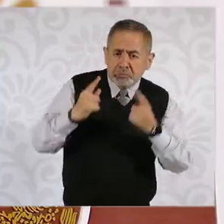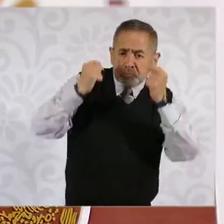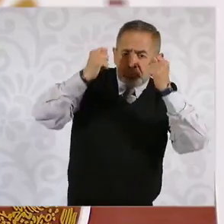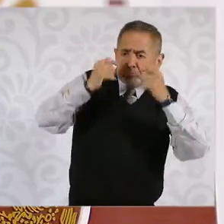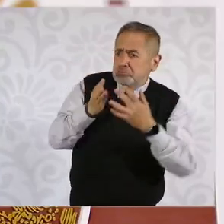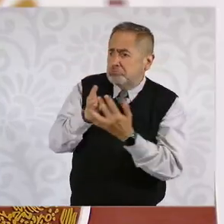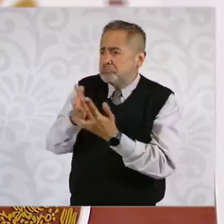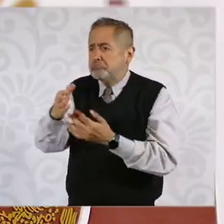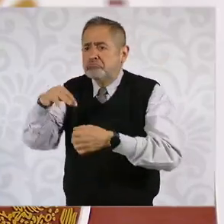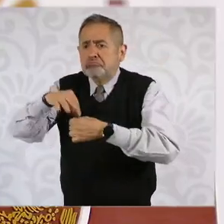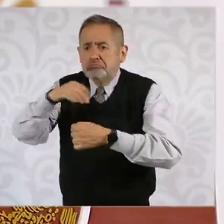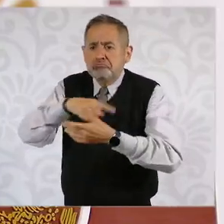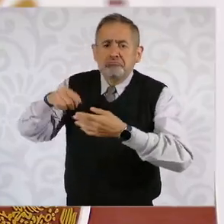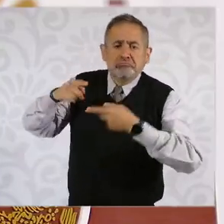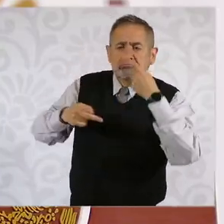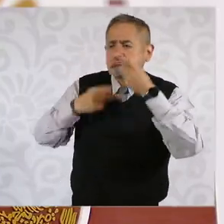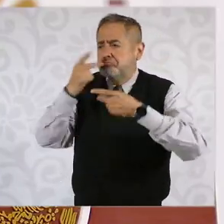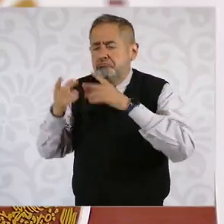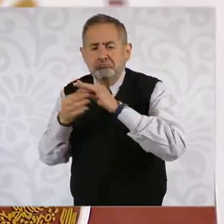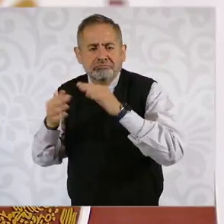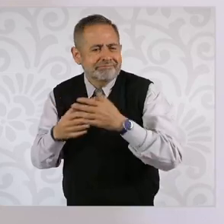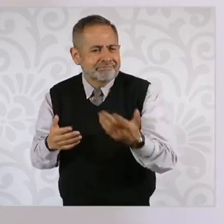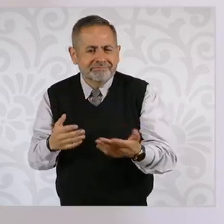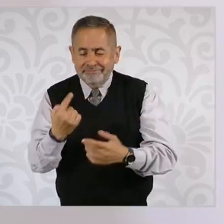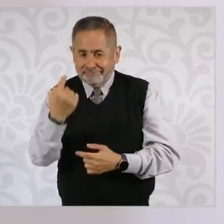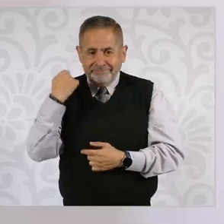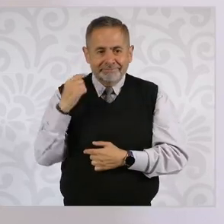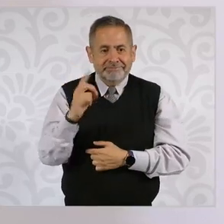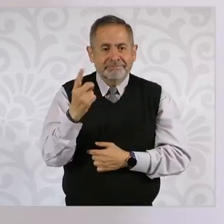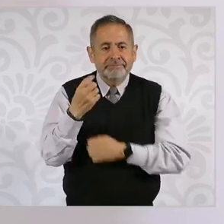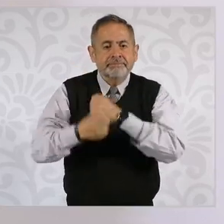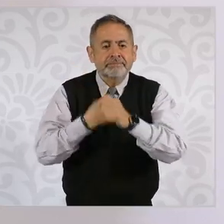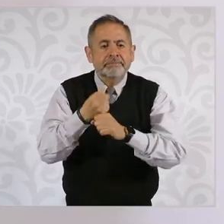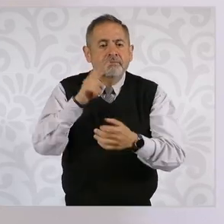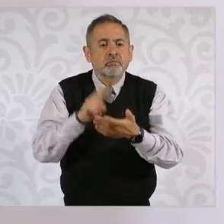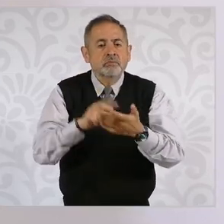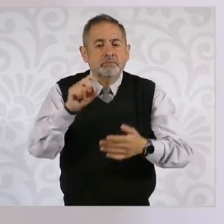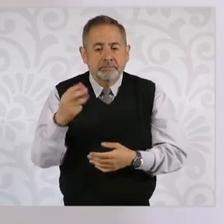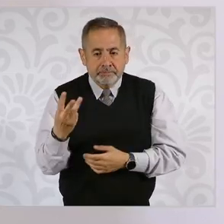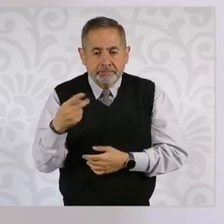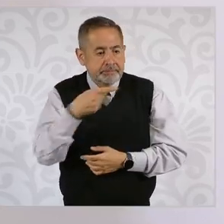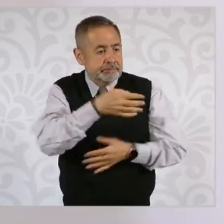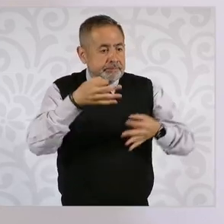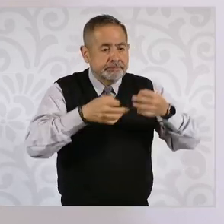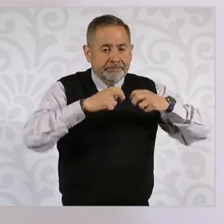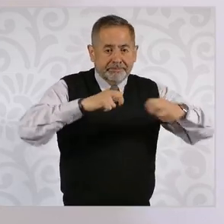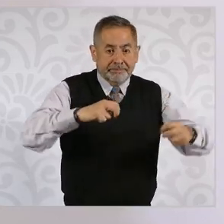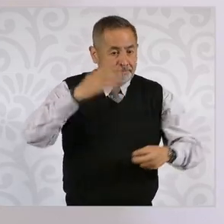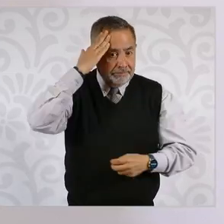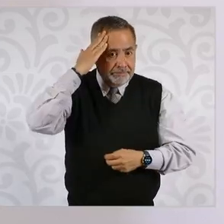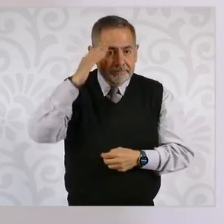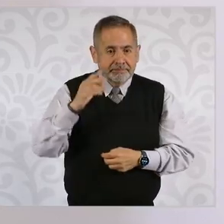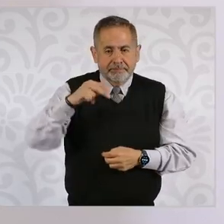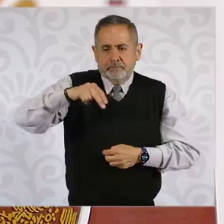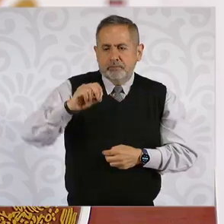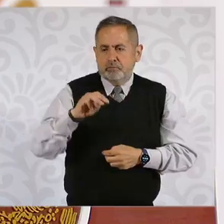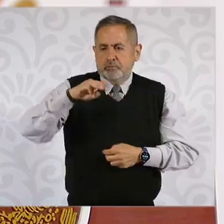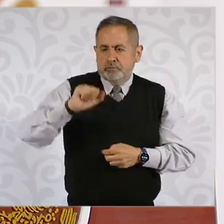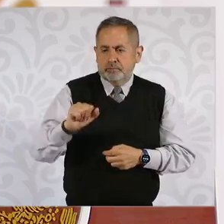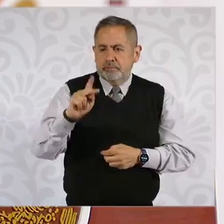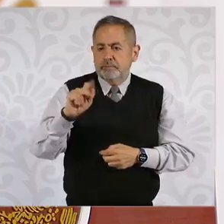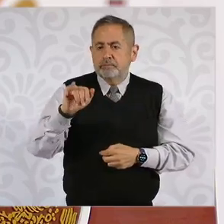Sin embargo, en diciembre de 2023, la ministra Norma Piña convocó a una cena